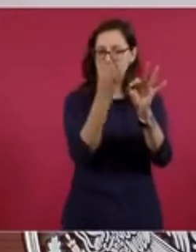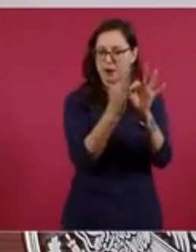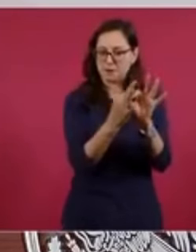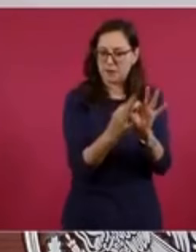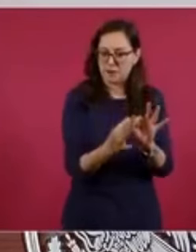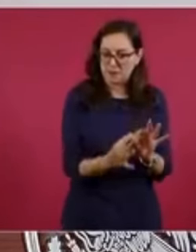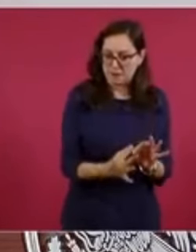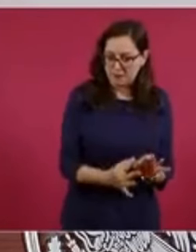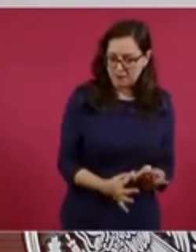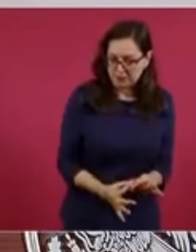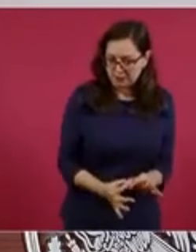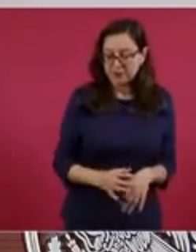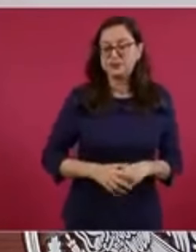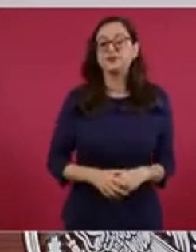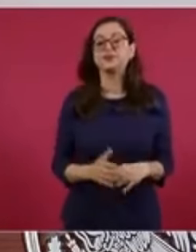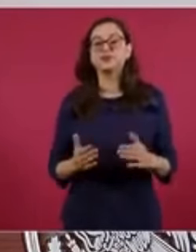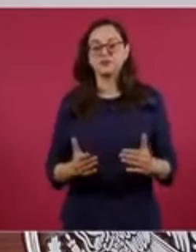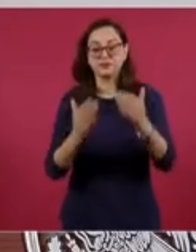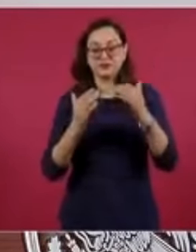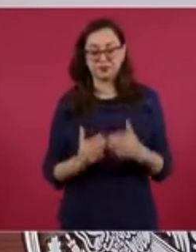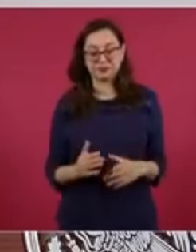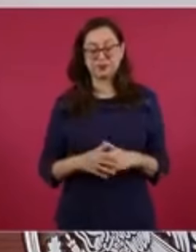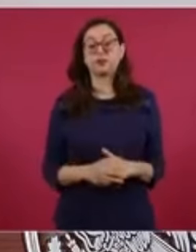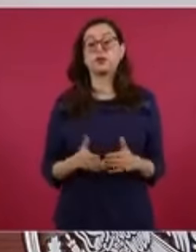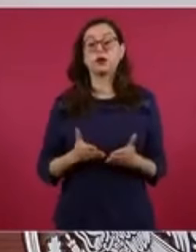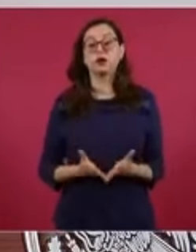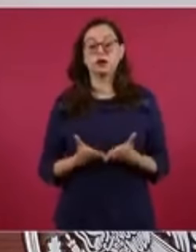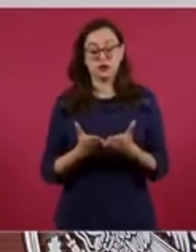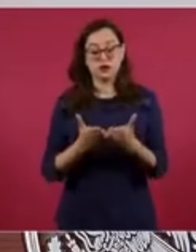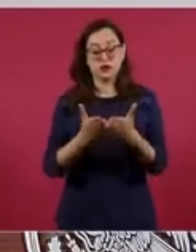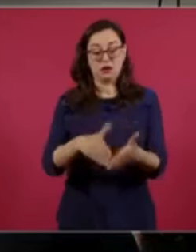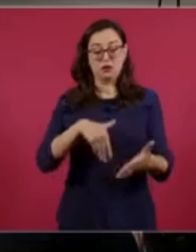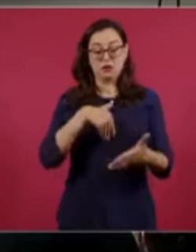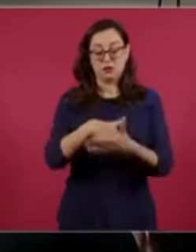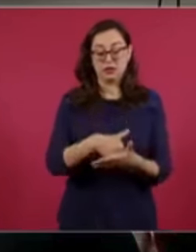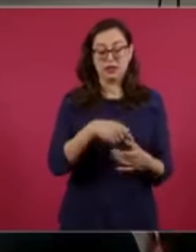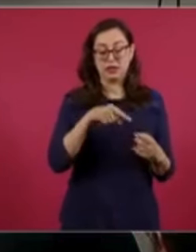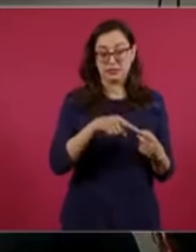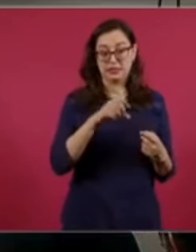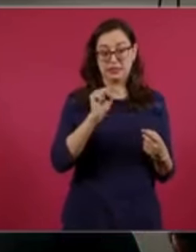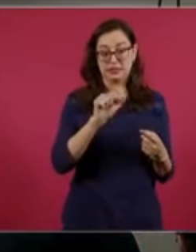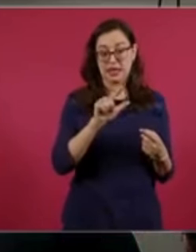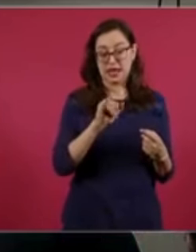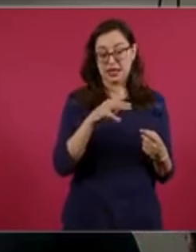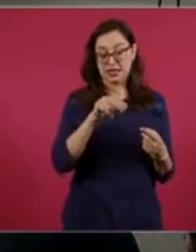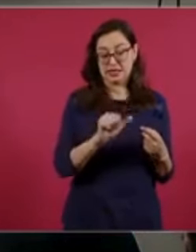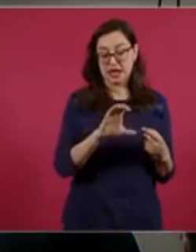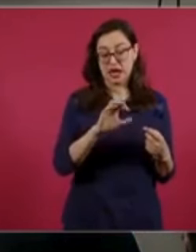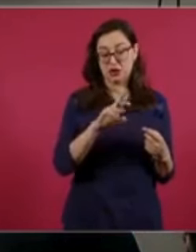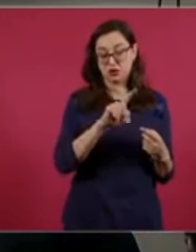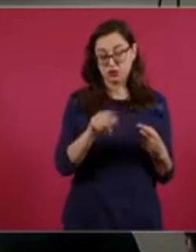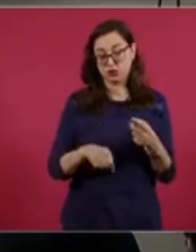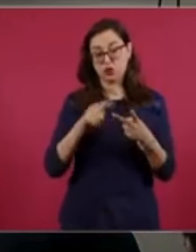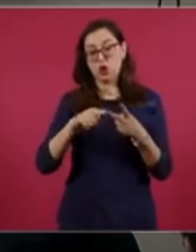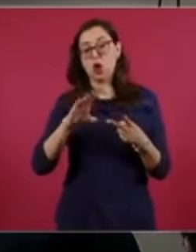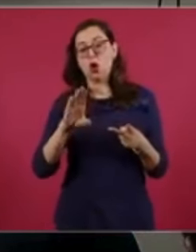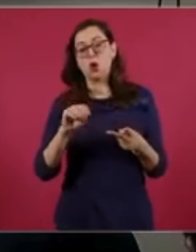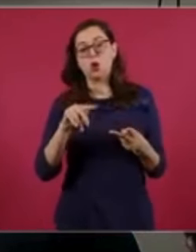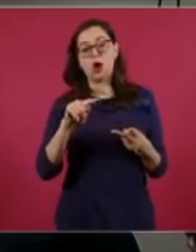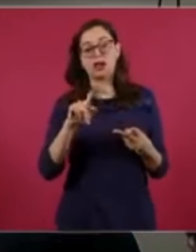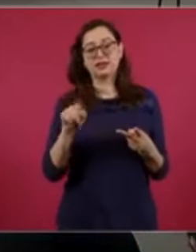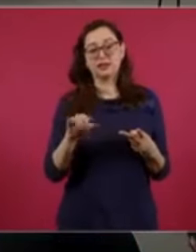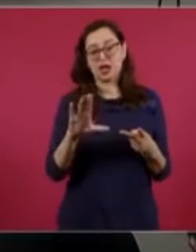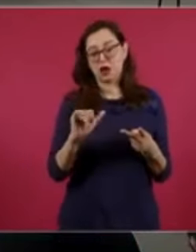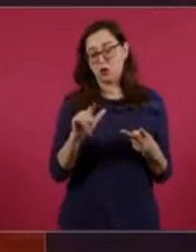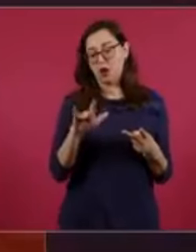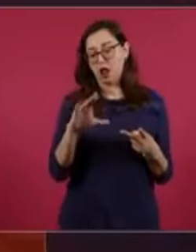En el caso de los dos puertos que yo les mencionaba, tanto el de Salina Cruz como el de Coatzacoalcos, ya tienen hoy en